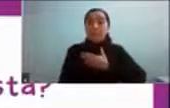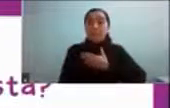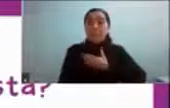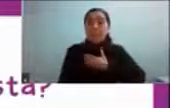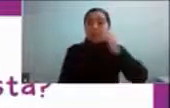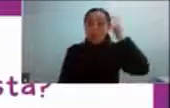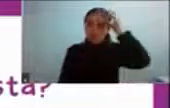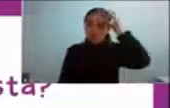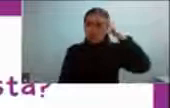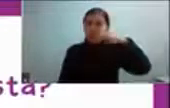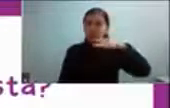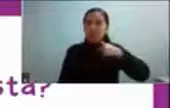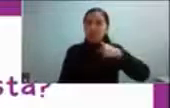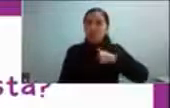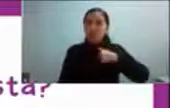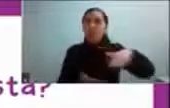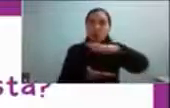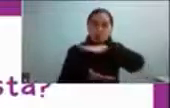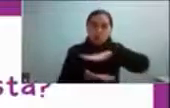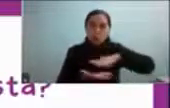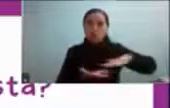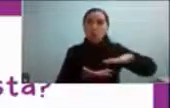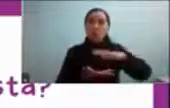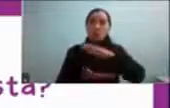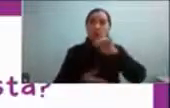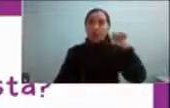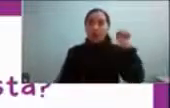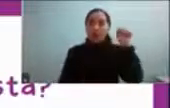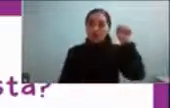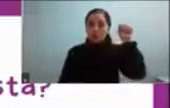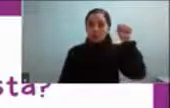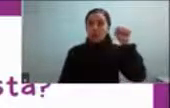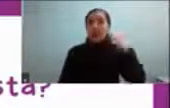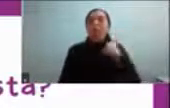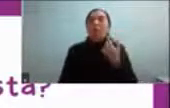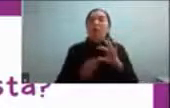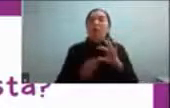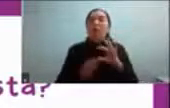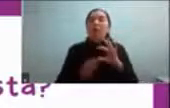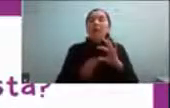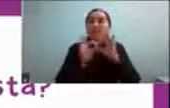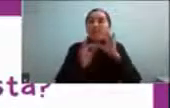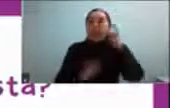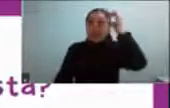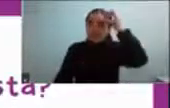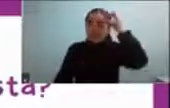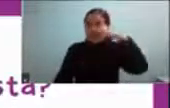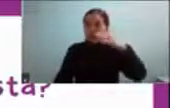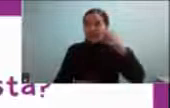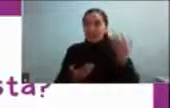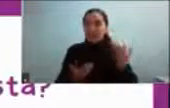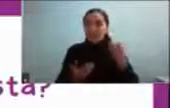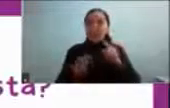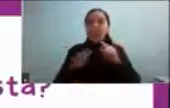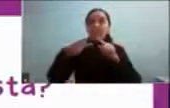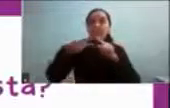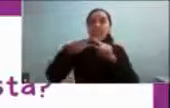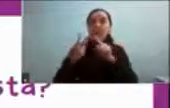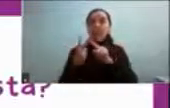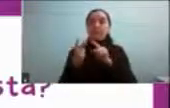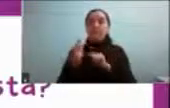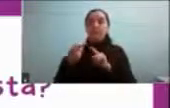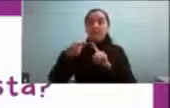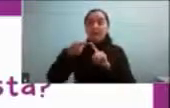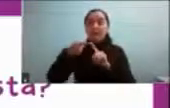mi condición y lo que yo agradezco de saber que soy autista y son dos cosas y una es como interna y la otra es externa